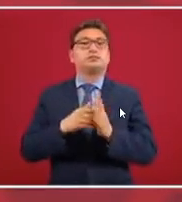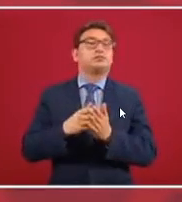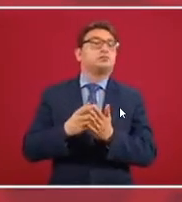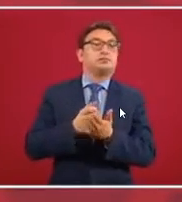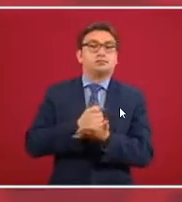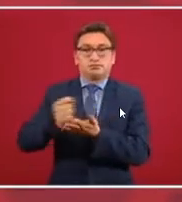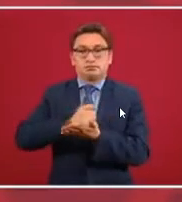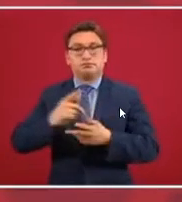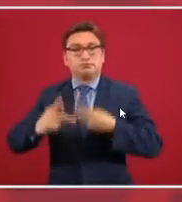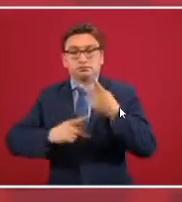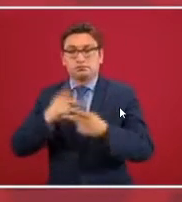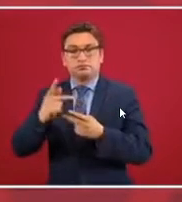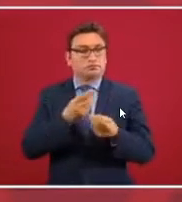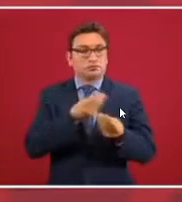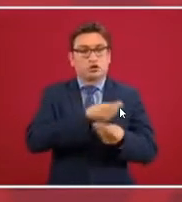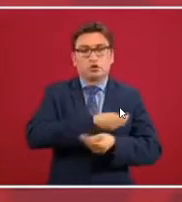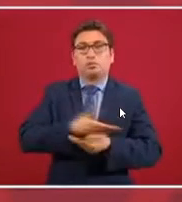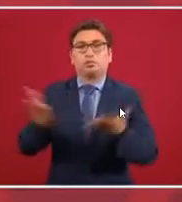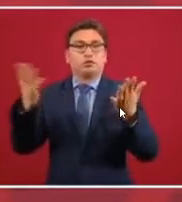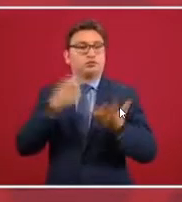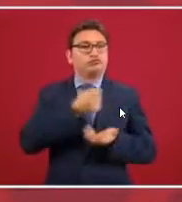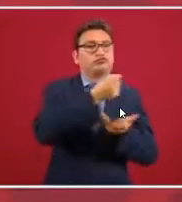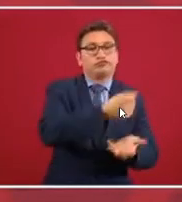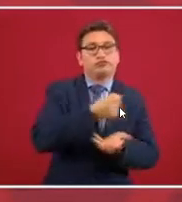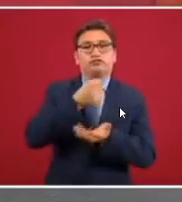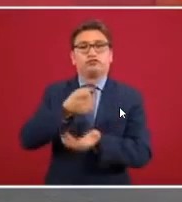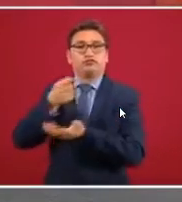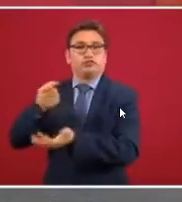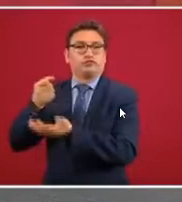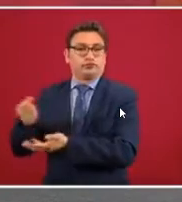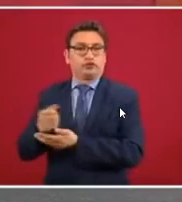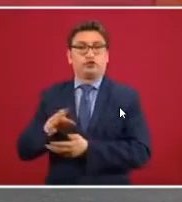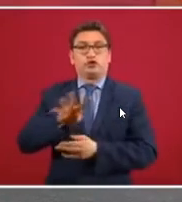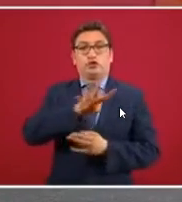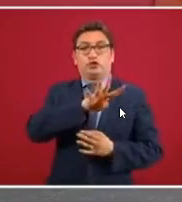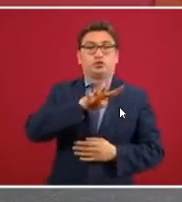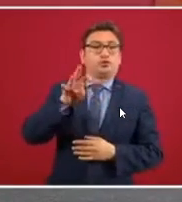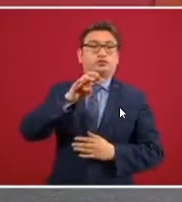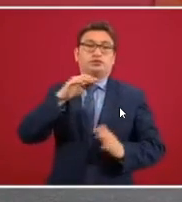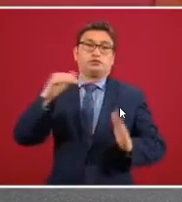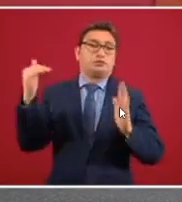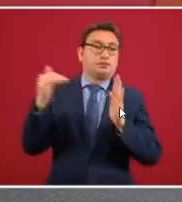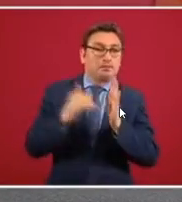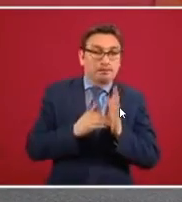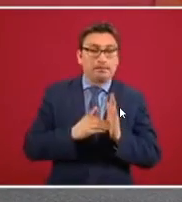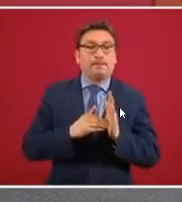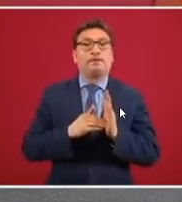son 400 mil frentes de trabajo.